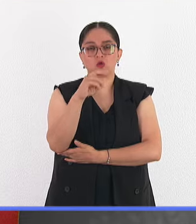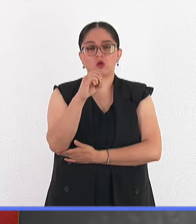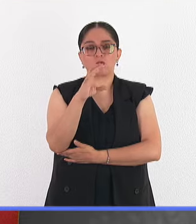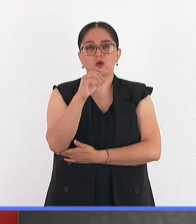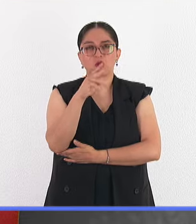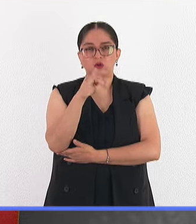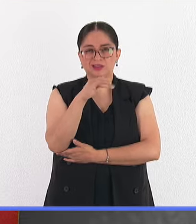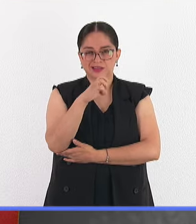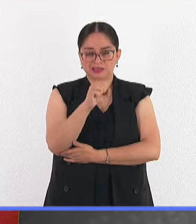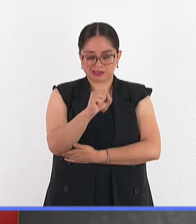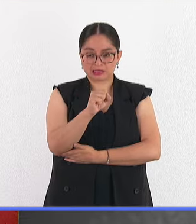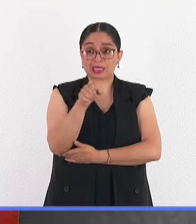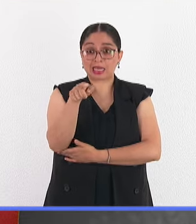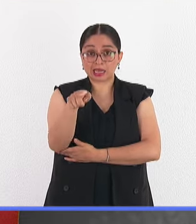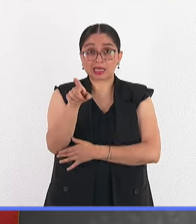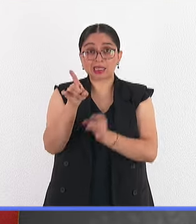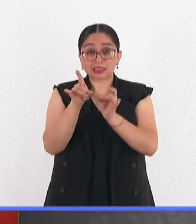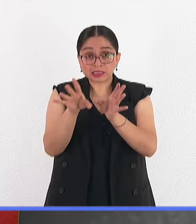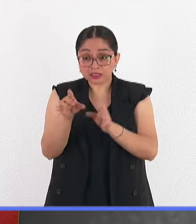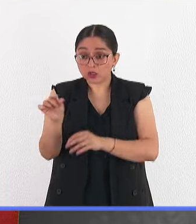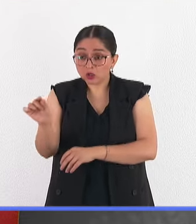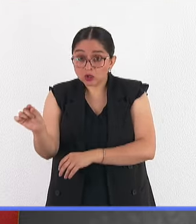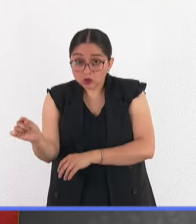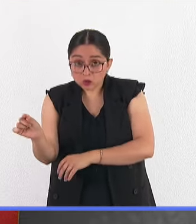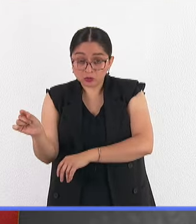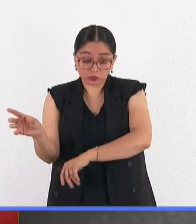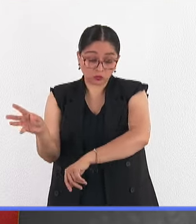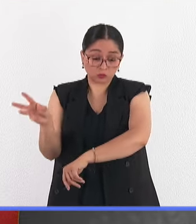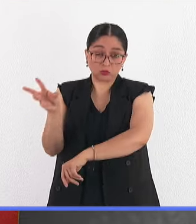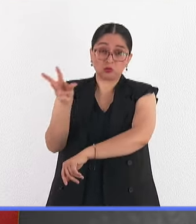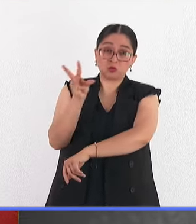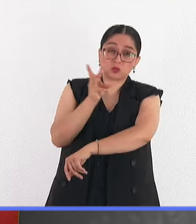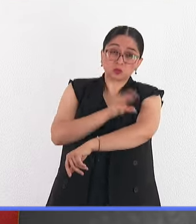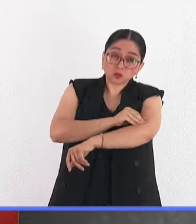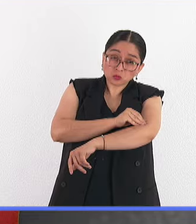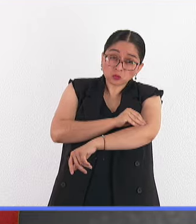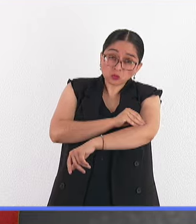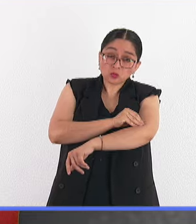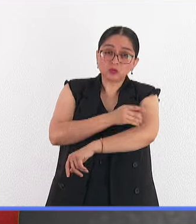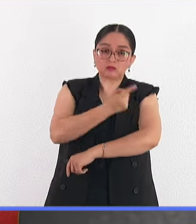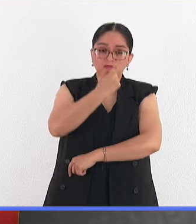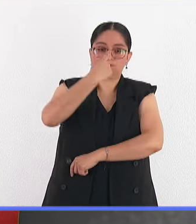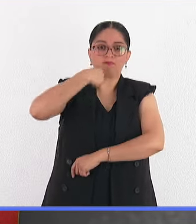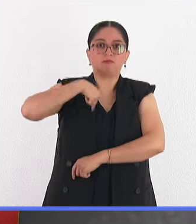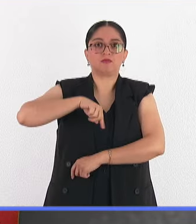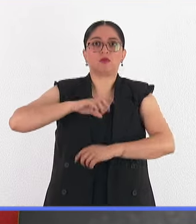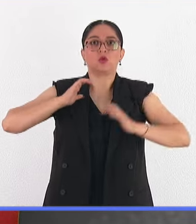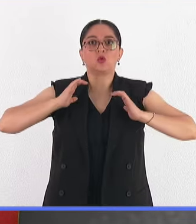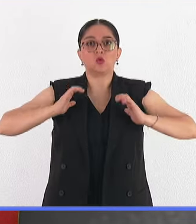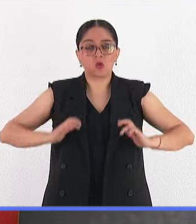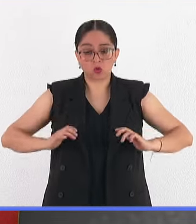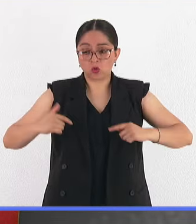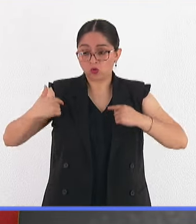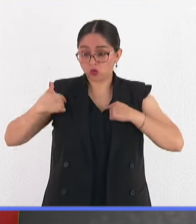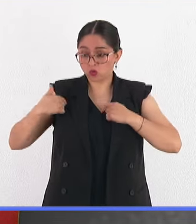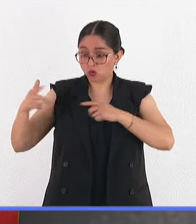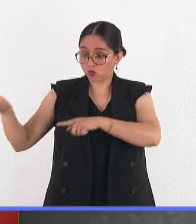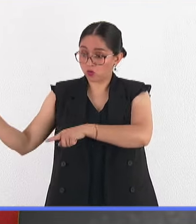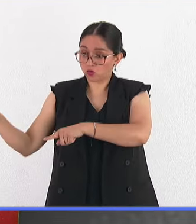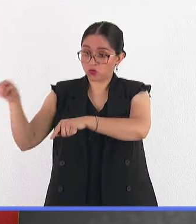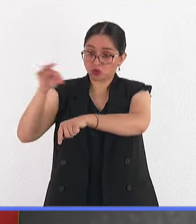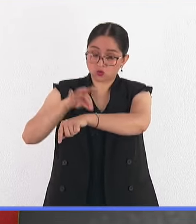de la infección, ¿no? El insecto solo va a transmitir, va a pasar de un organismo a otro, de un humano a otro, o de